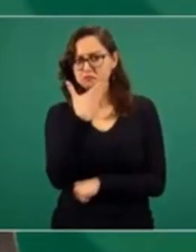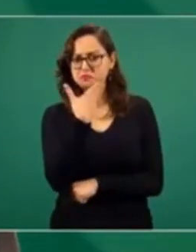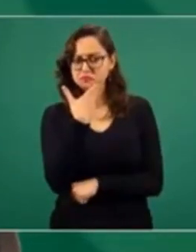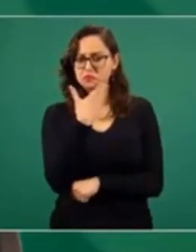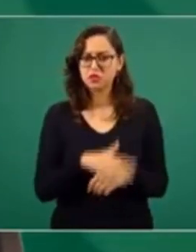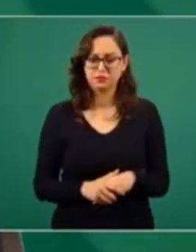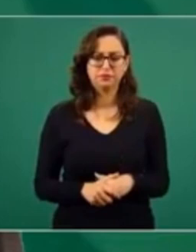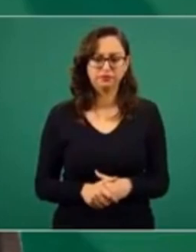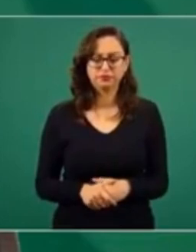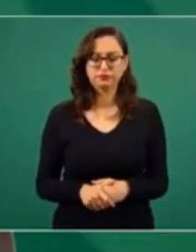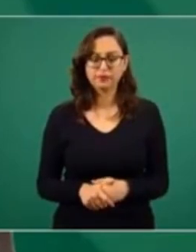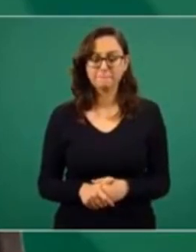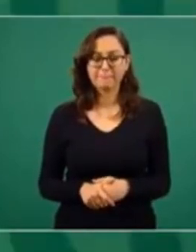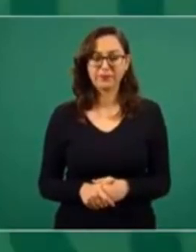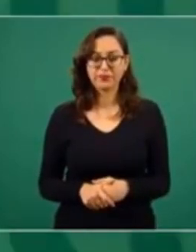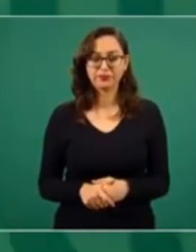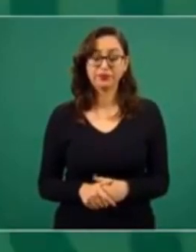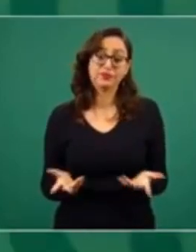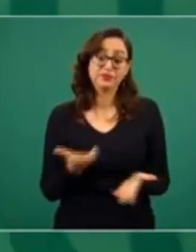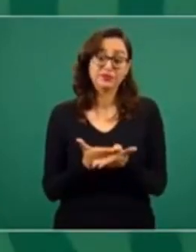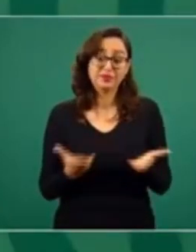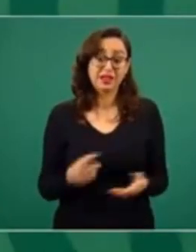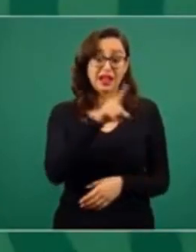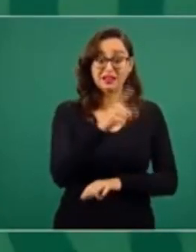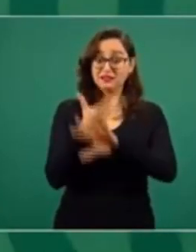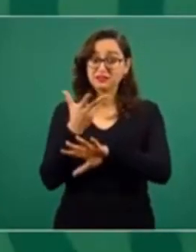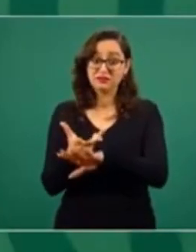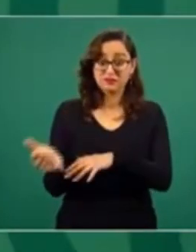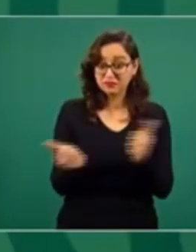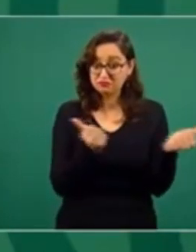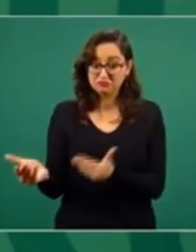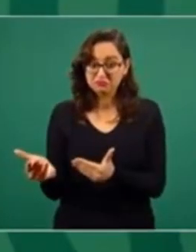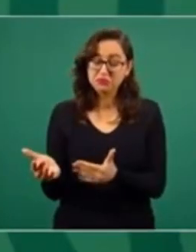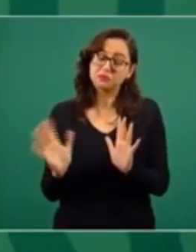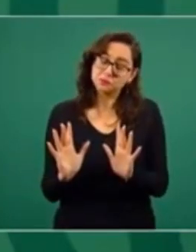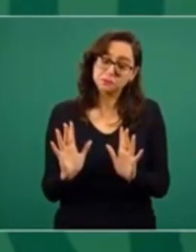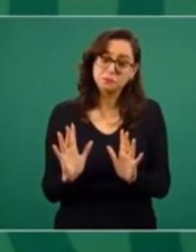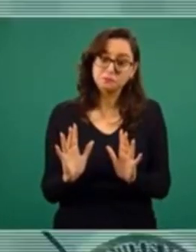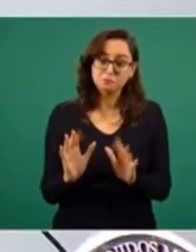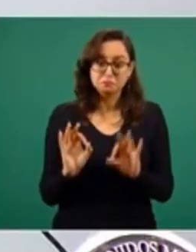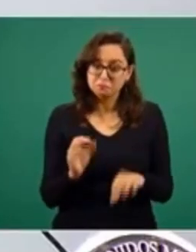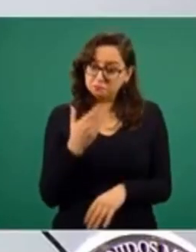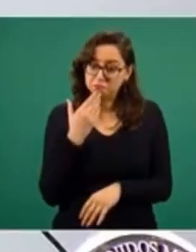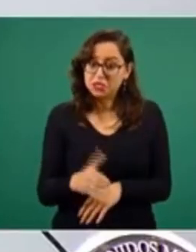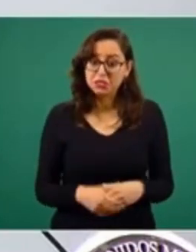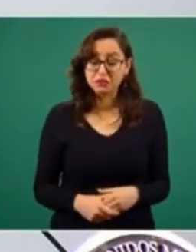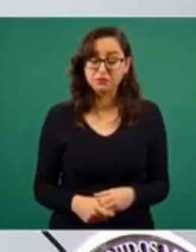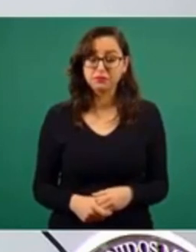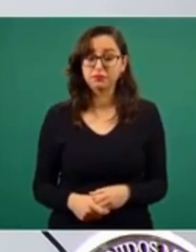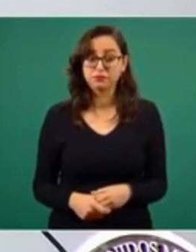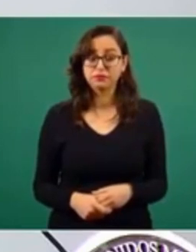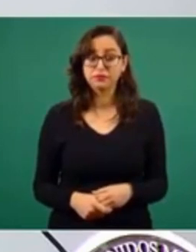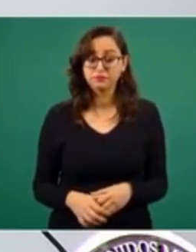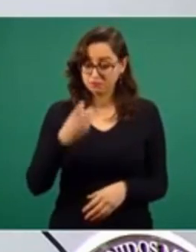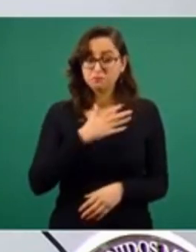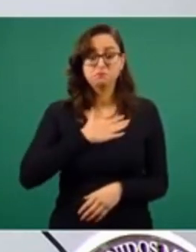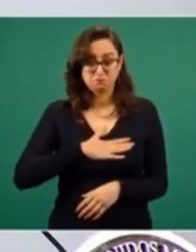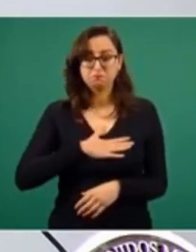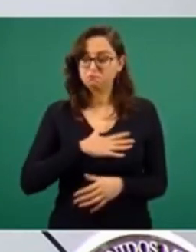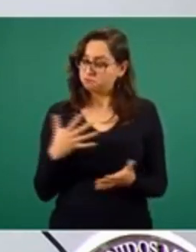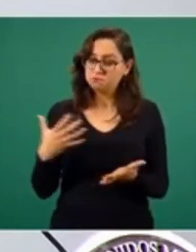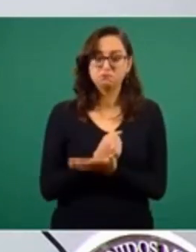que no se haya autorizado la extradición a Estados Unidos. Creo que es un triunfo de la justicia.